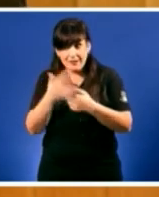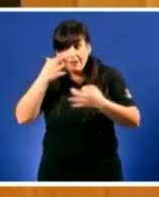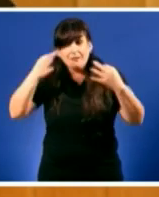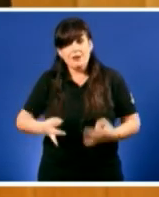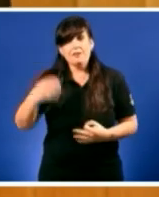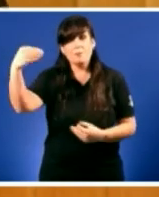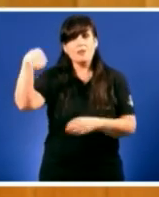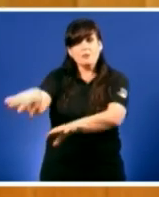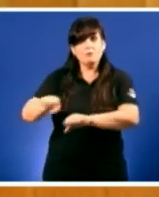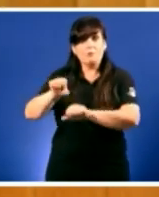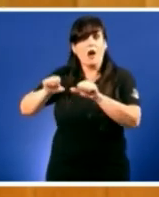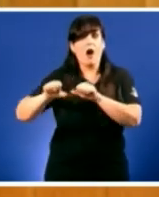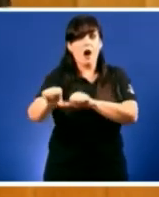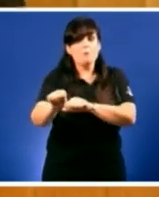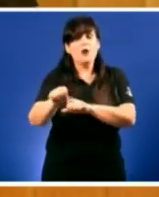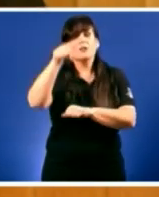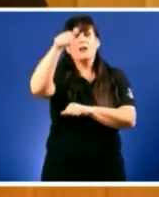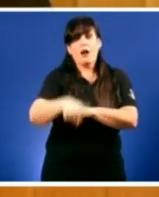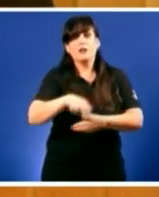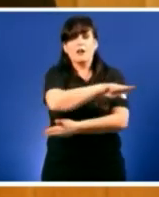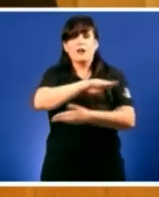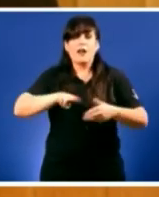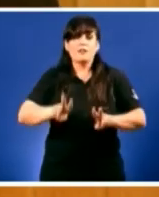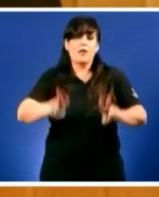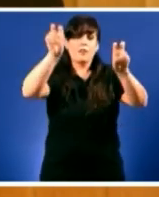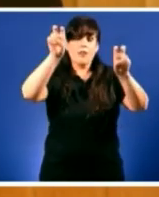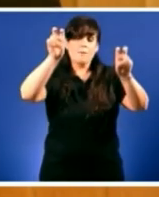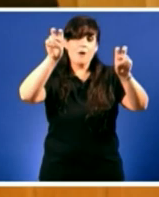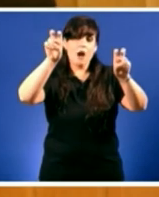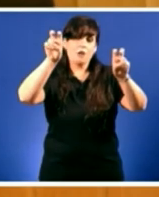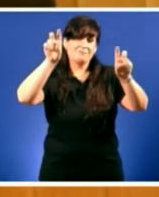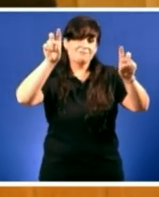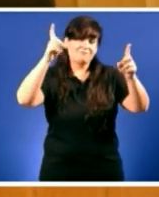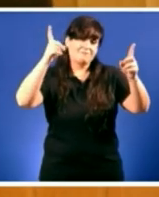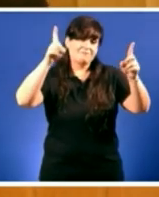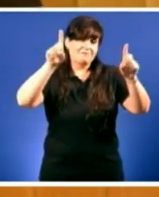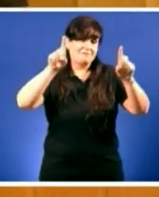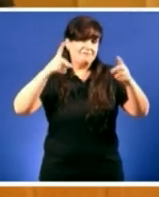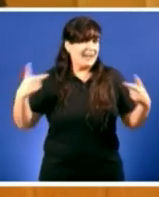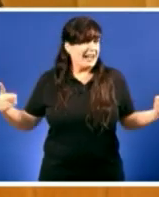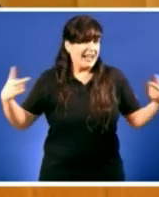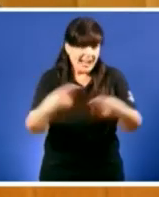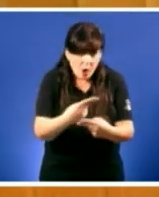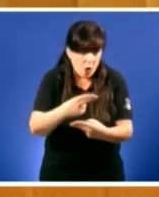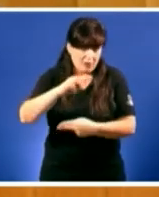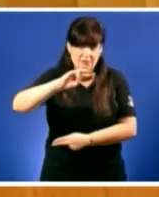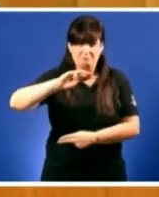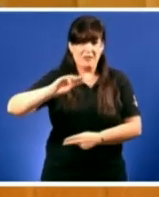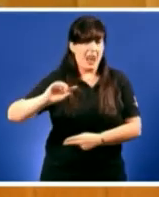foi a terceira comunidade que máis recortou en Ensinantes e a cuarta que máis recortou en Sanidade.